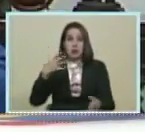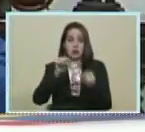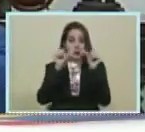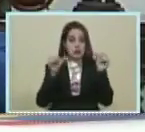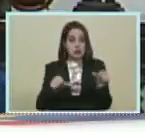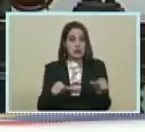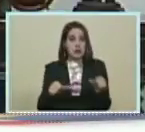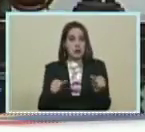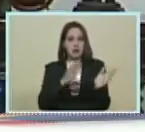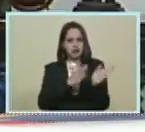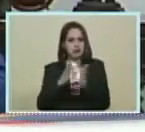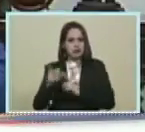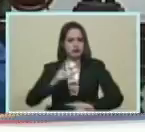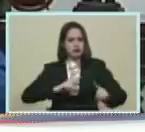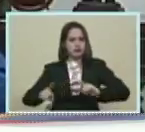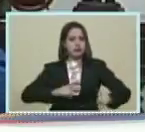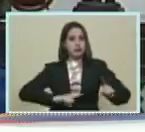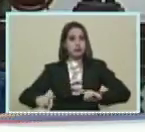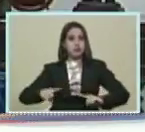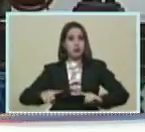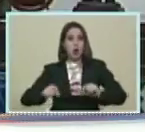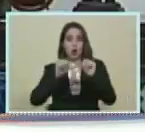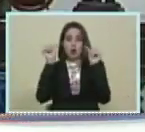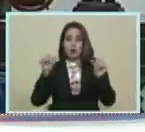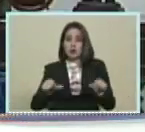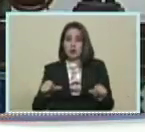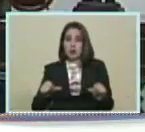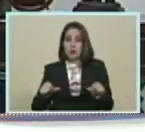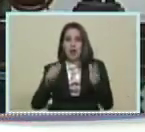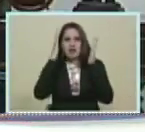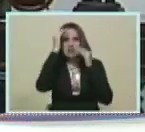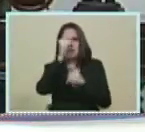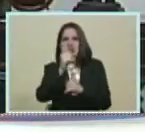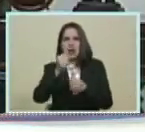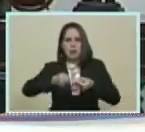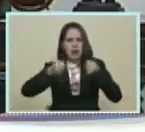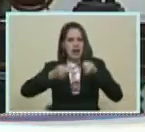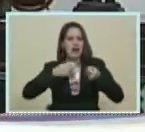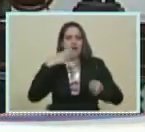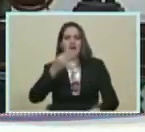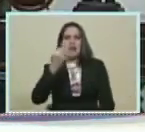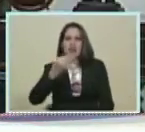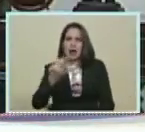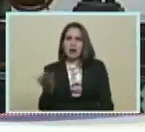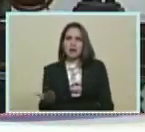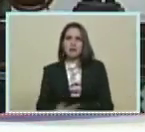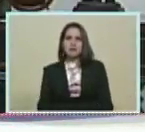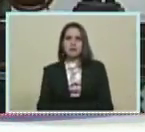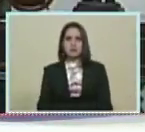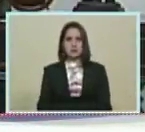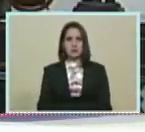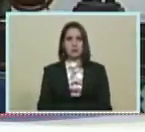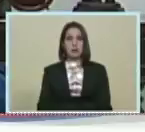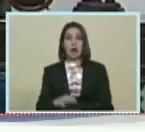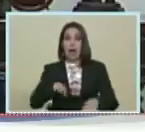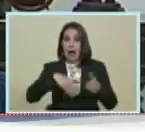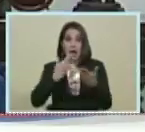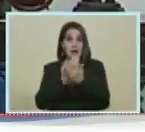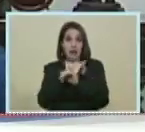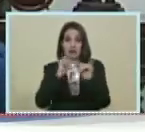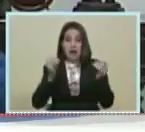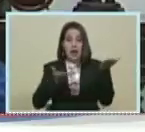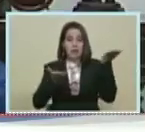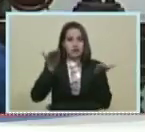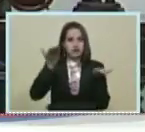sistema De regulación Con un sistema De atender El mercado Verdadero Hasta que Logremos El